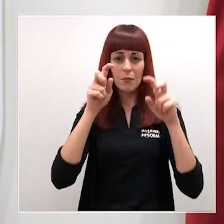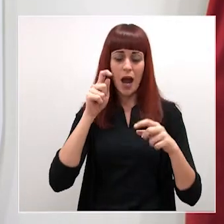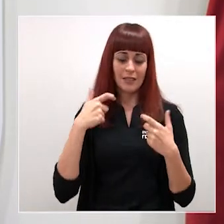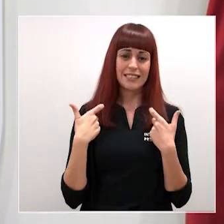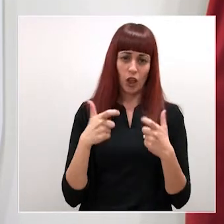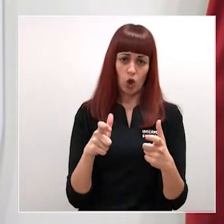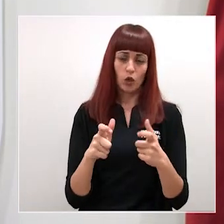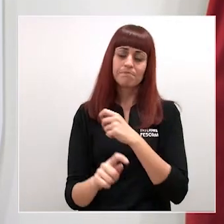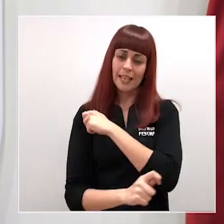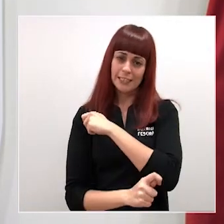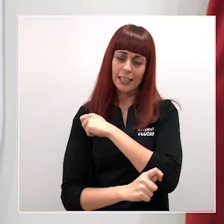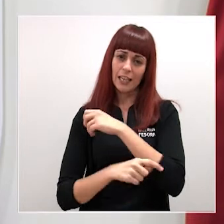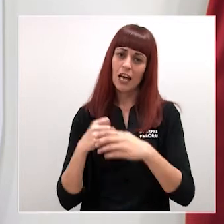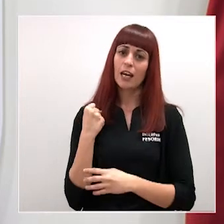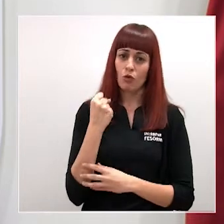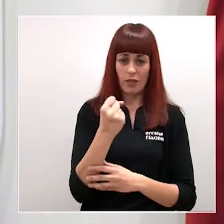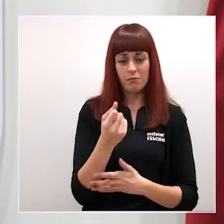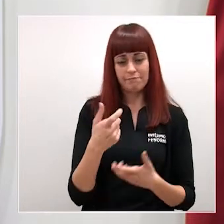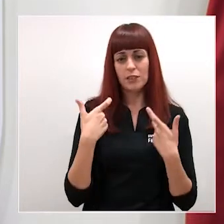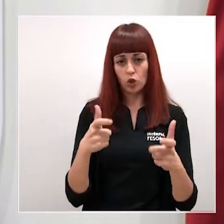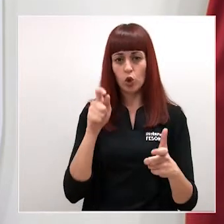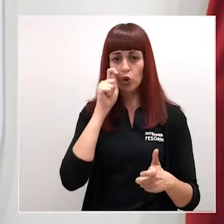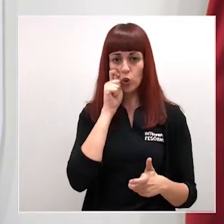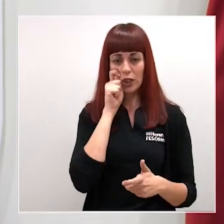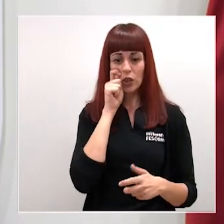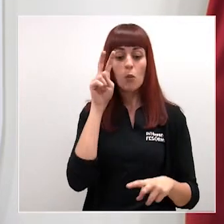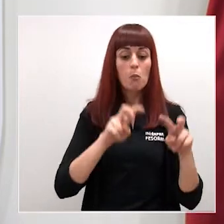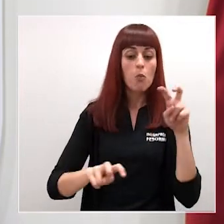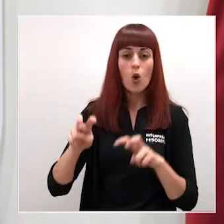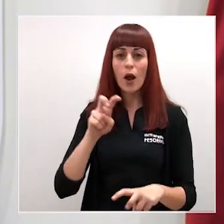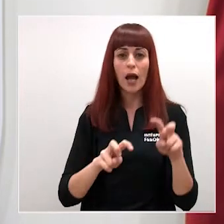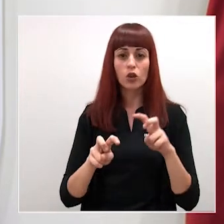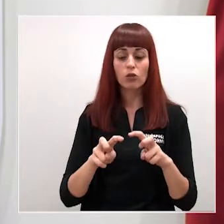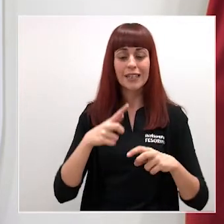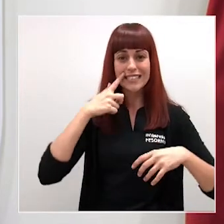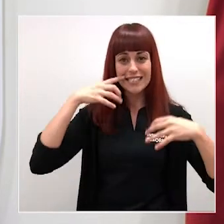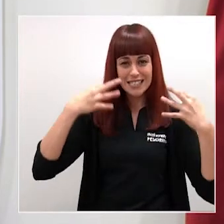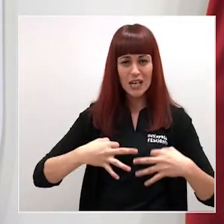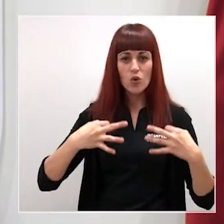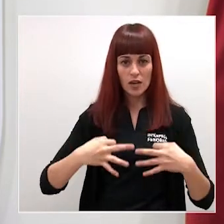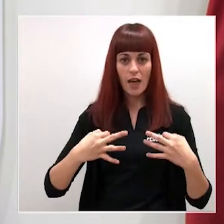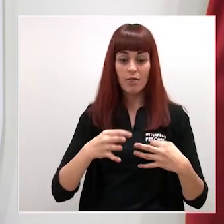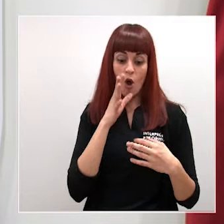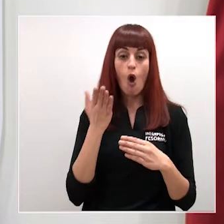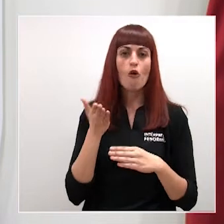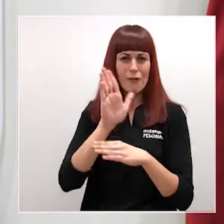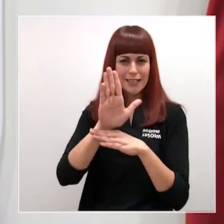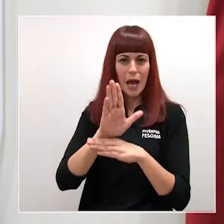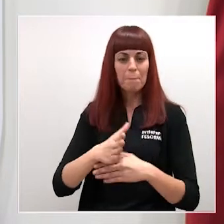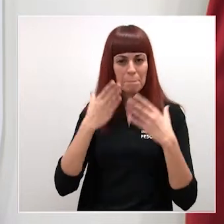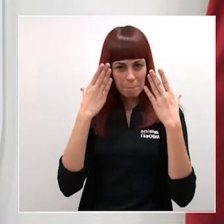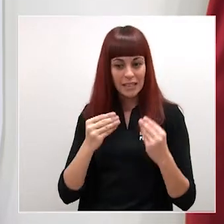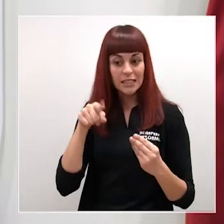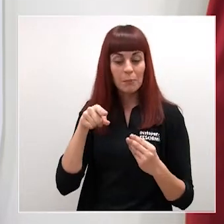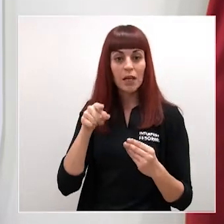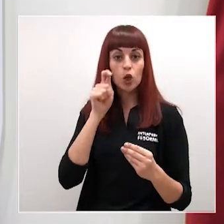estratégico para nuestra región como es el turismo, buscando tanto el incremento y seguridad de la oferta como la captación